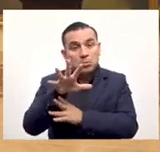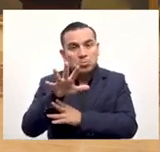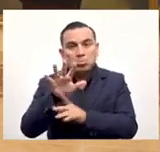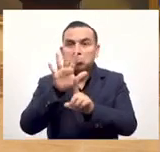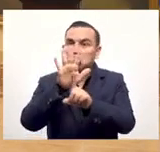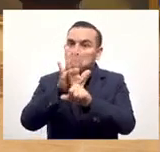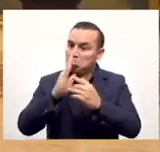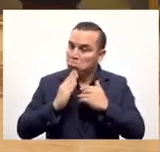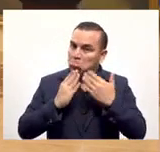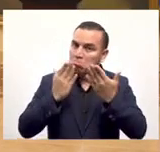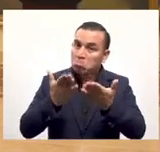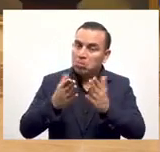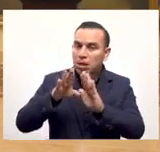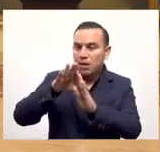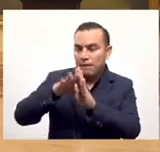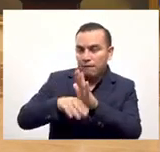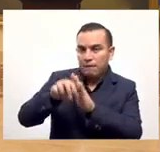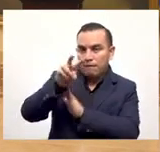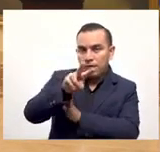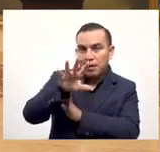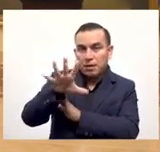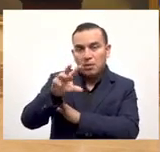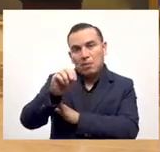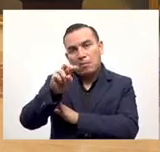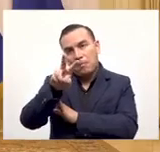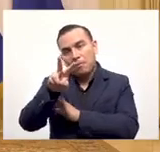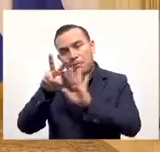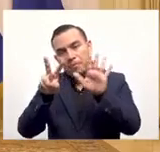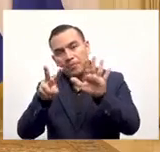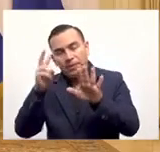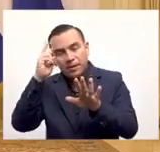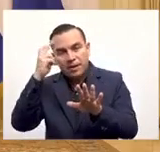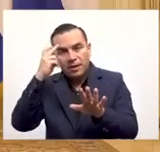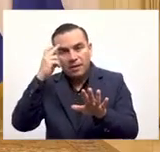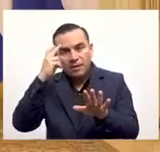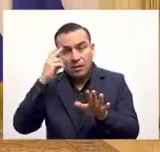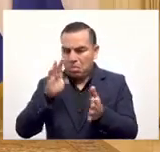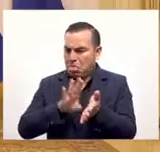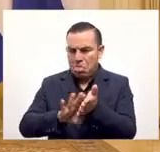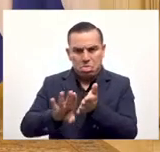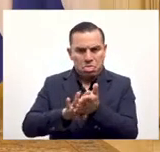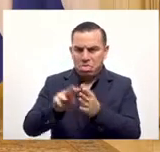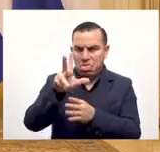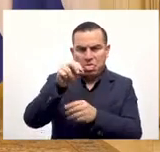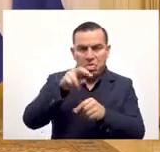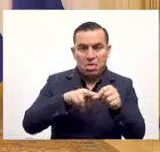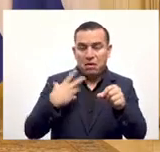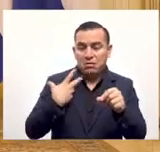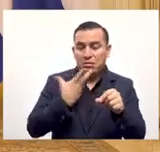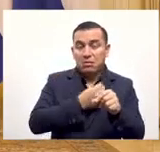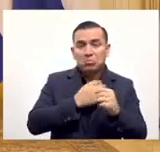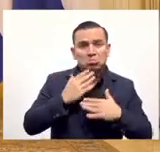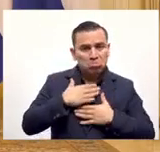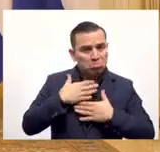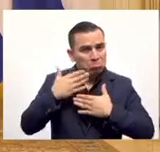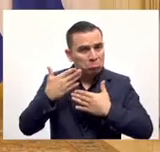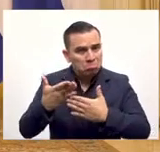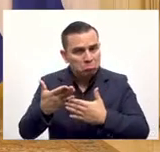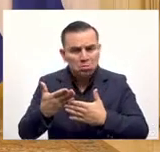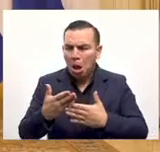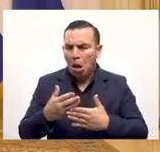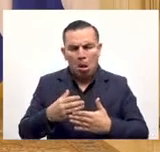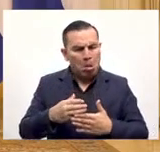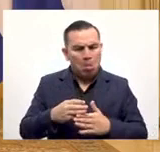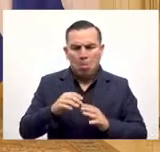35 dólares pues es un beneficio y si baja 27 o 25 dólares pues de todos modos no pagó por esos 30 dólares y por lo tanto esto no